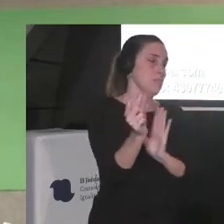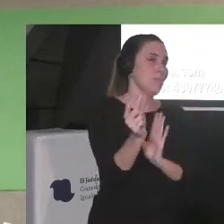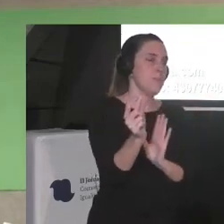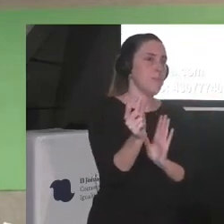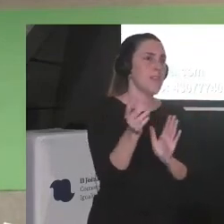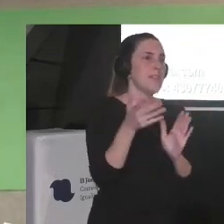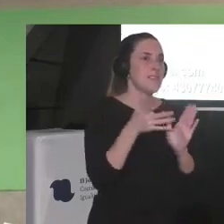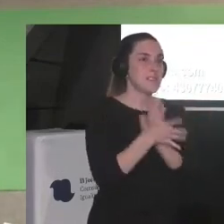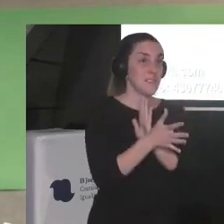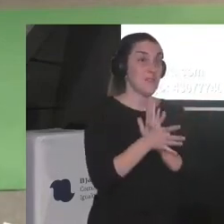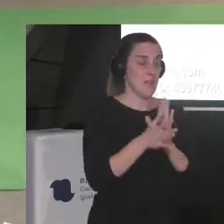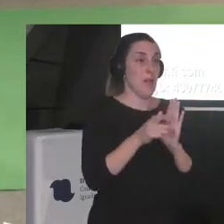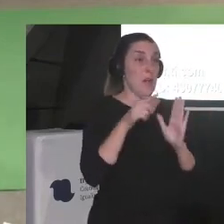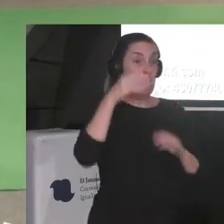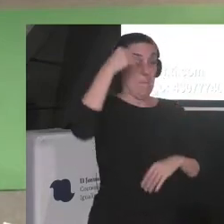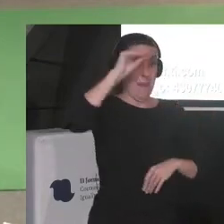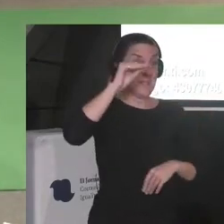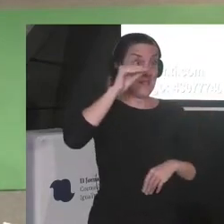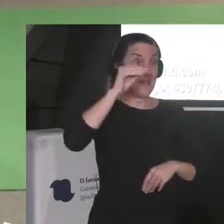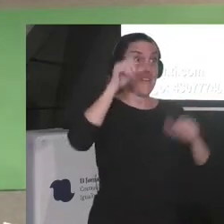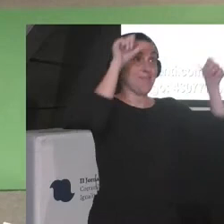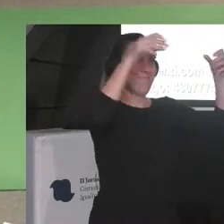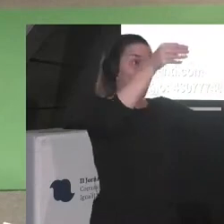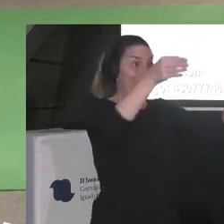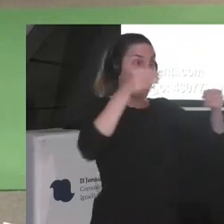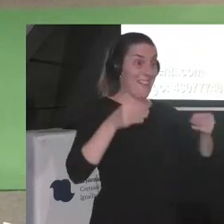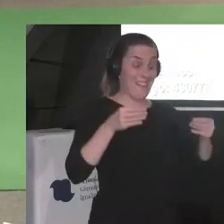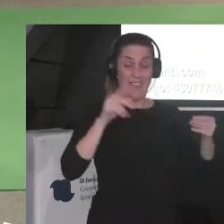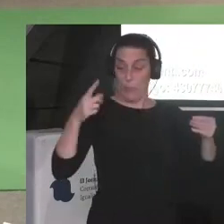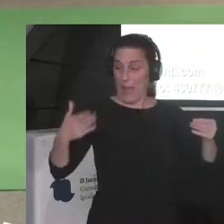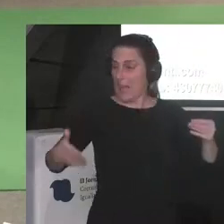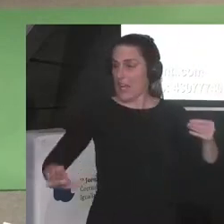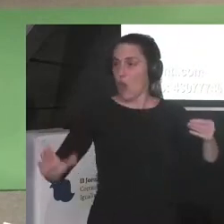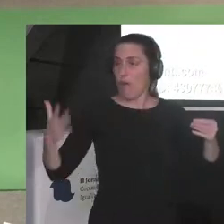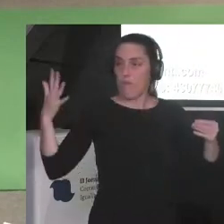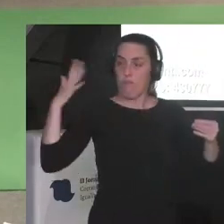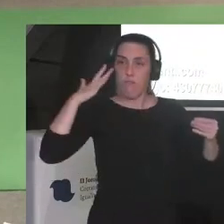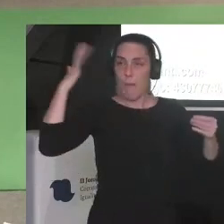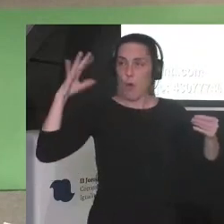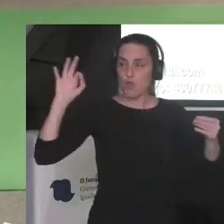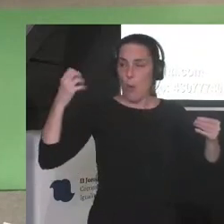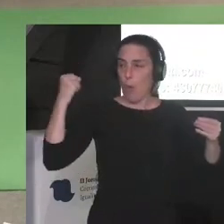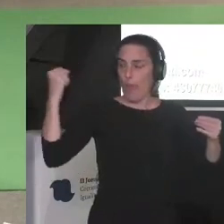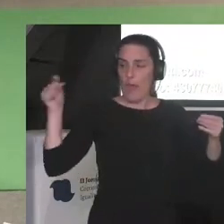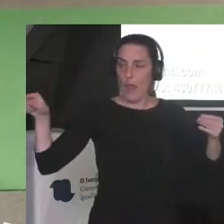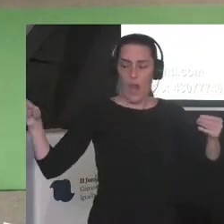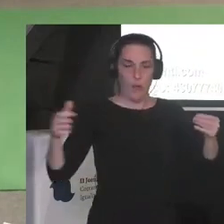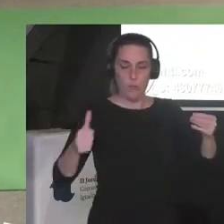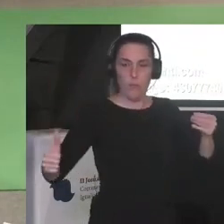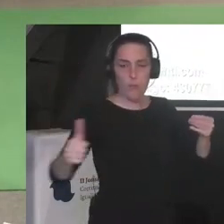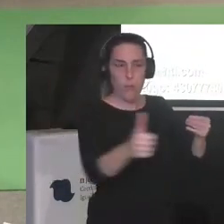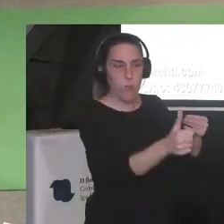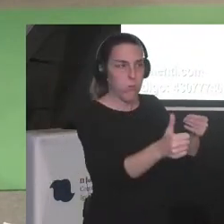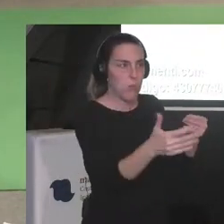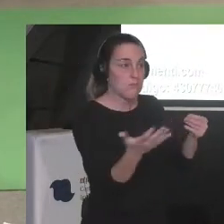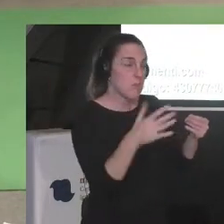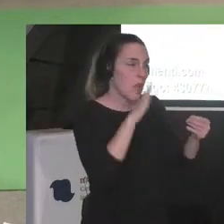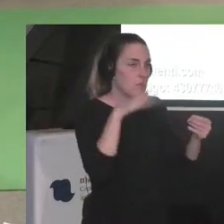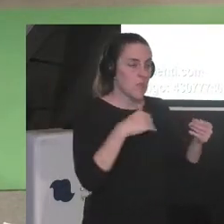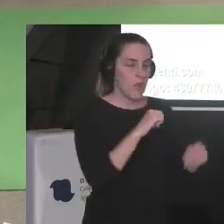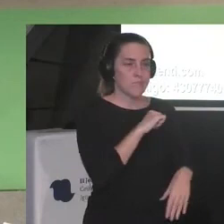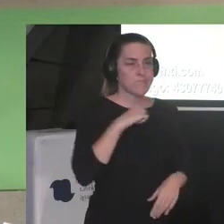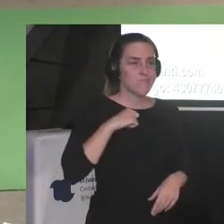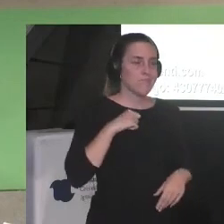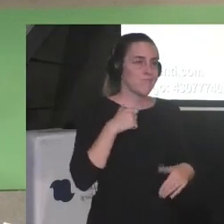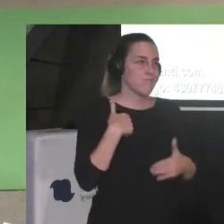al final entre el hijo de tal ¿no? entonces el Nepo Baby entonces bueno amigas no nos queda otra que seguir produciendo nosotras mismas